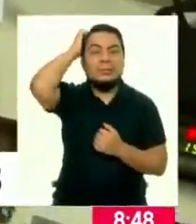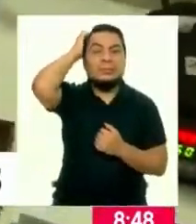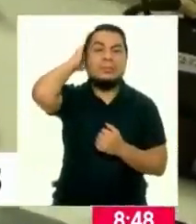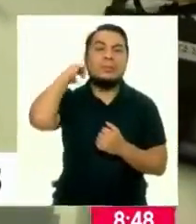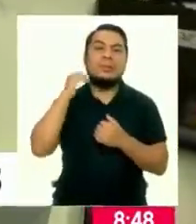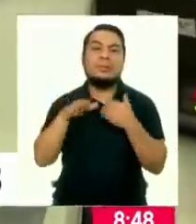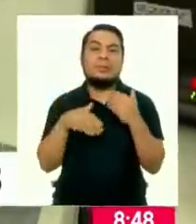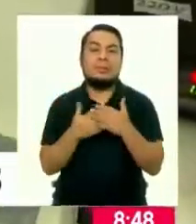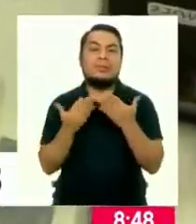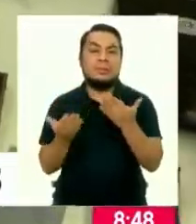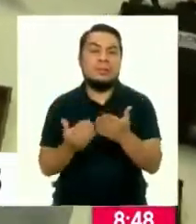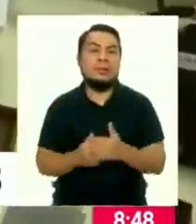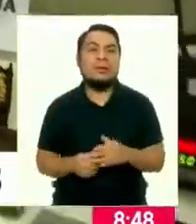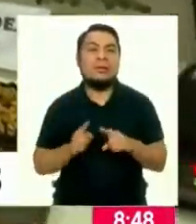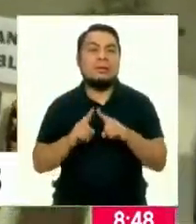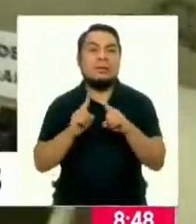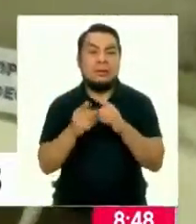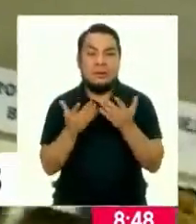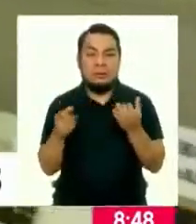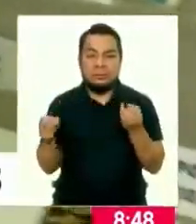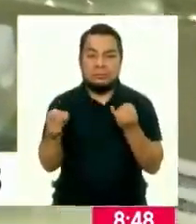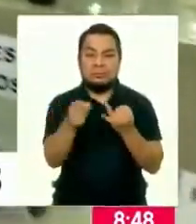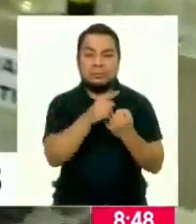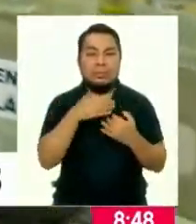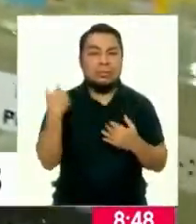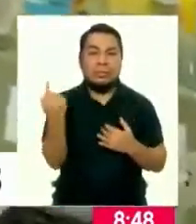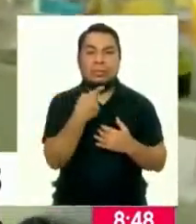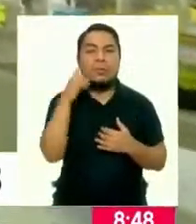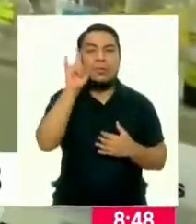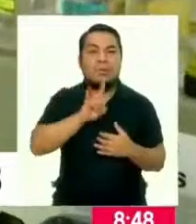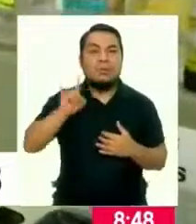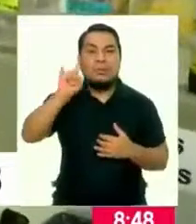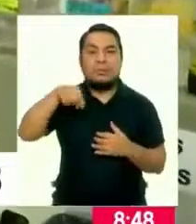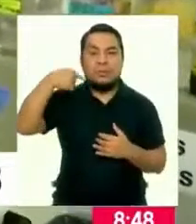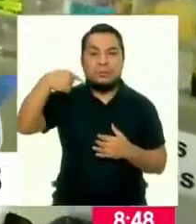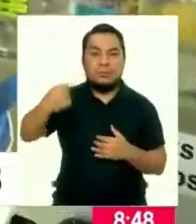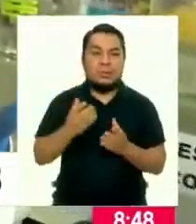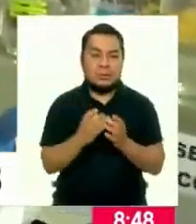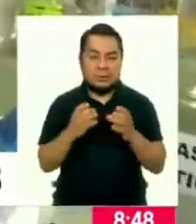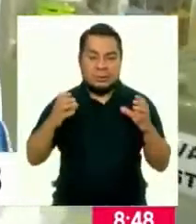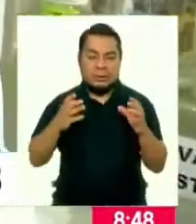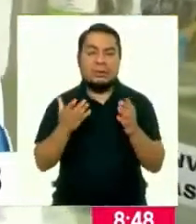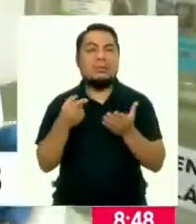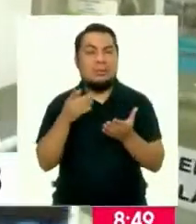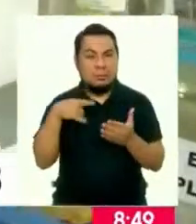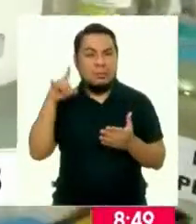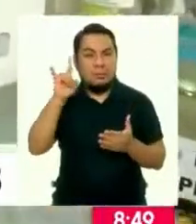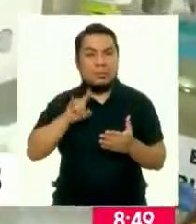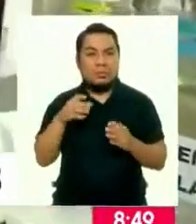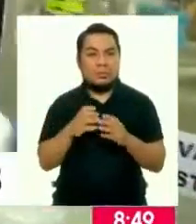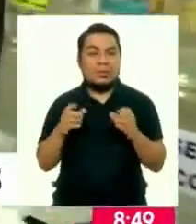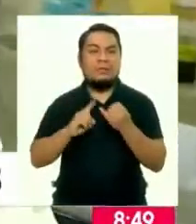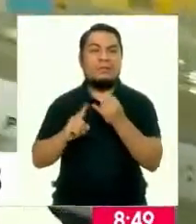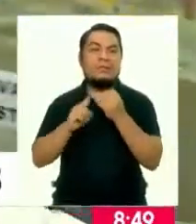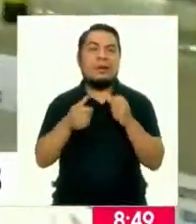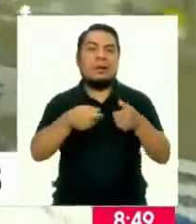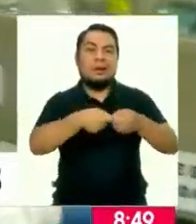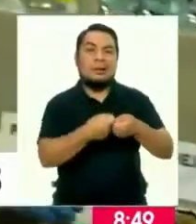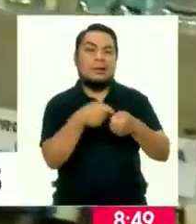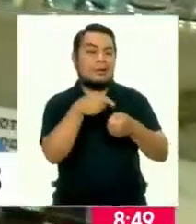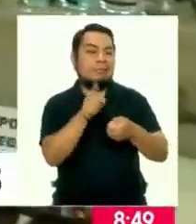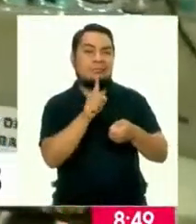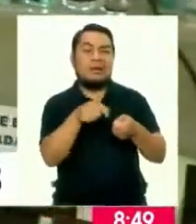prototipos, ¿no? Son productos que nosotros diariamente utilizamos y que podemos emplear, ¿no? A diferencia de estos